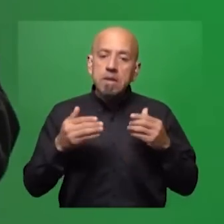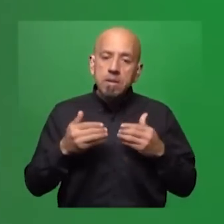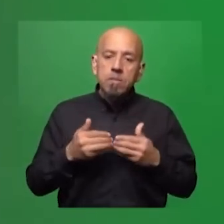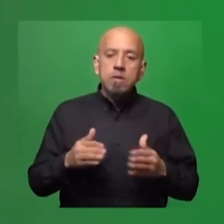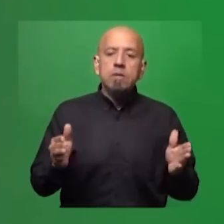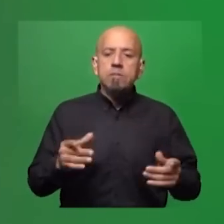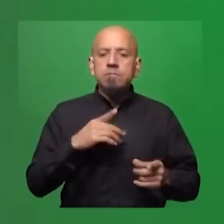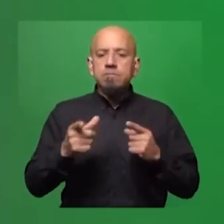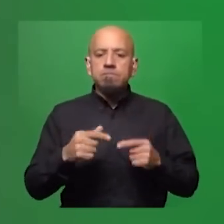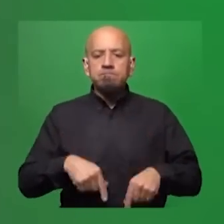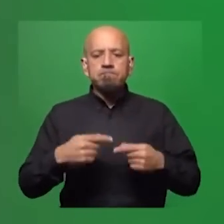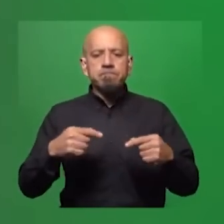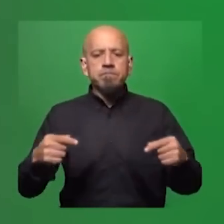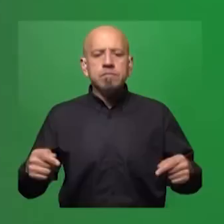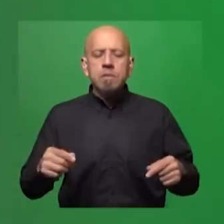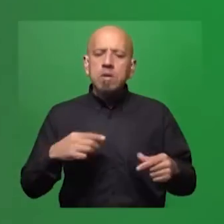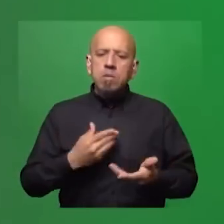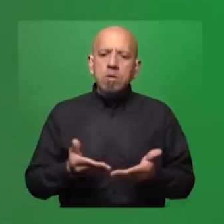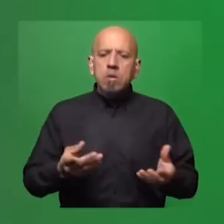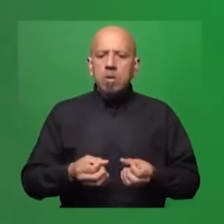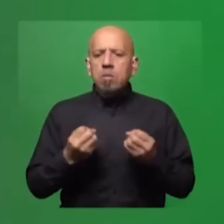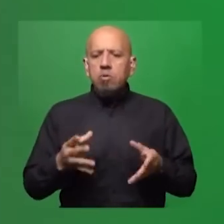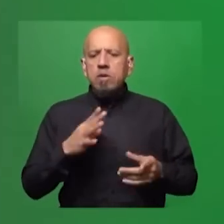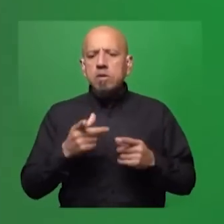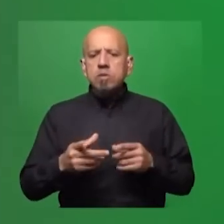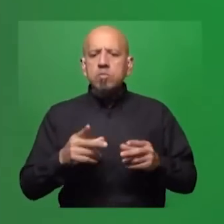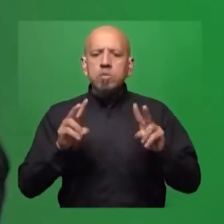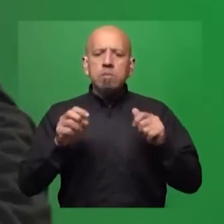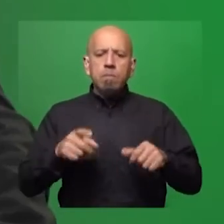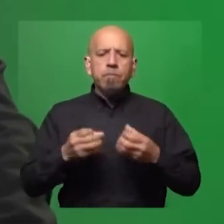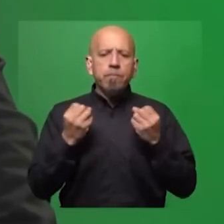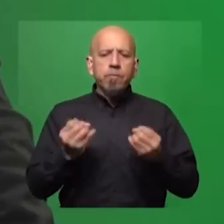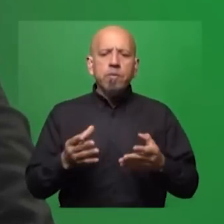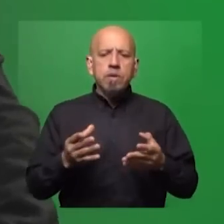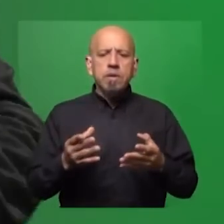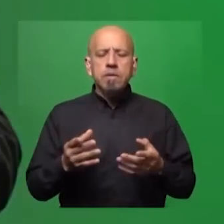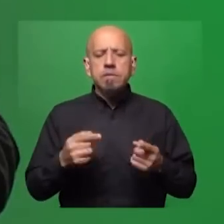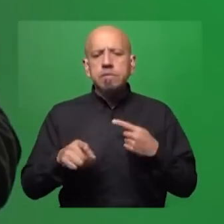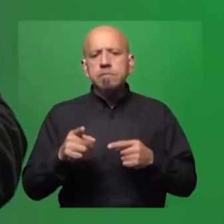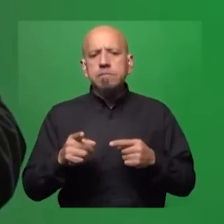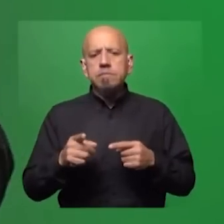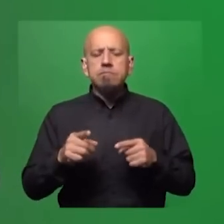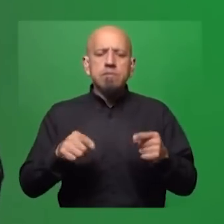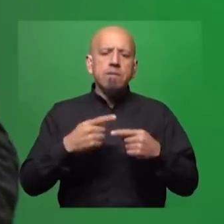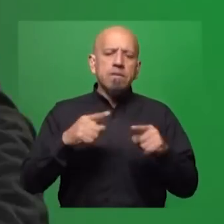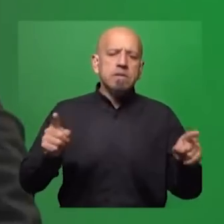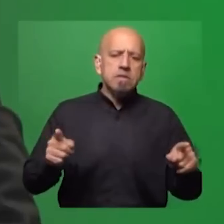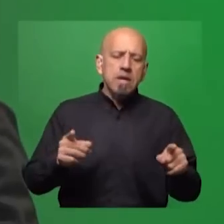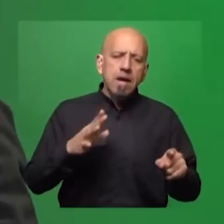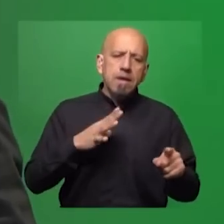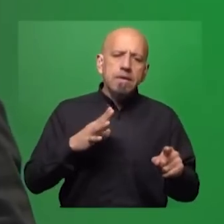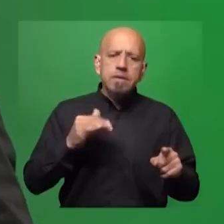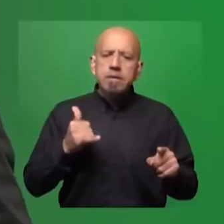aparecer los elementos que nos muestran por qué tendría que haber una confluencia. Por qué, además de similitudes y diferencias, tendría que haber,